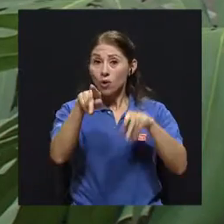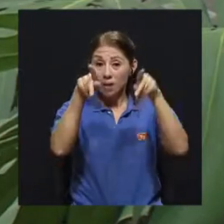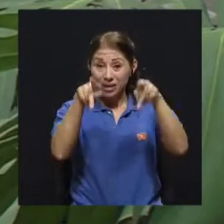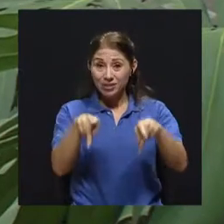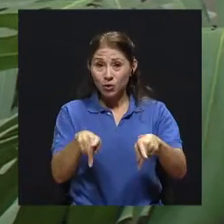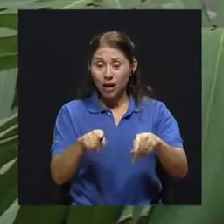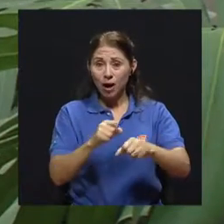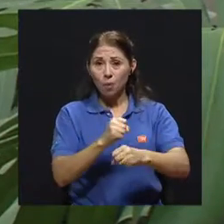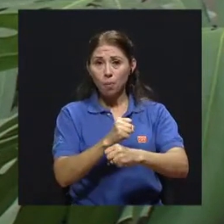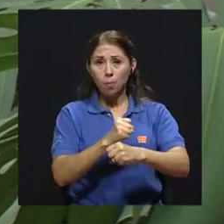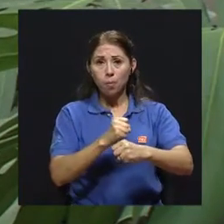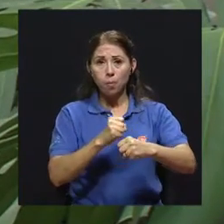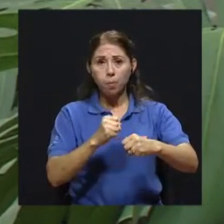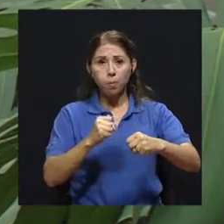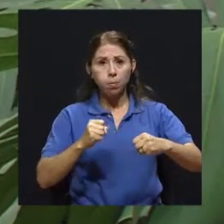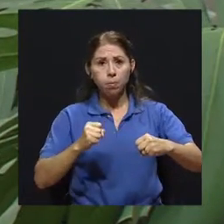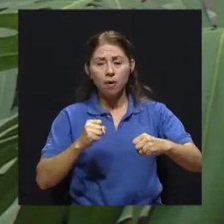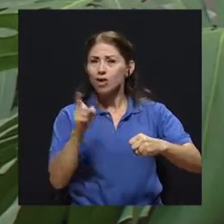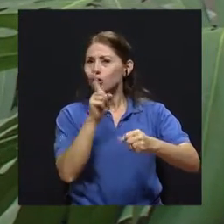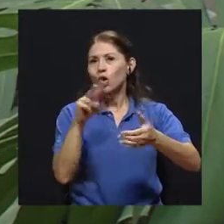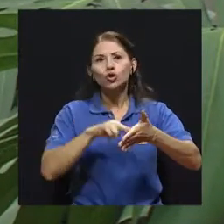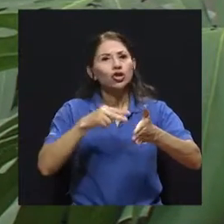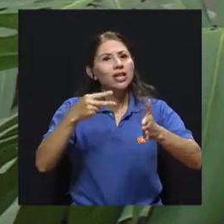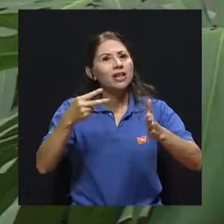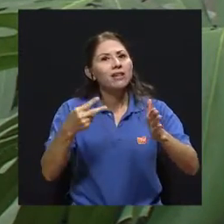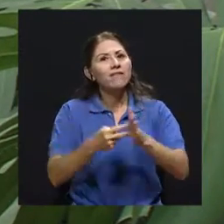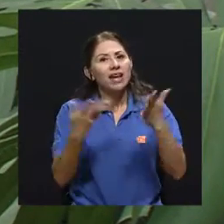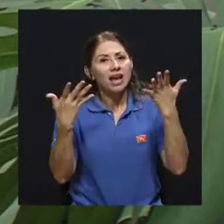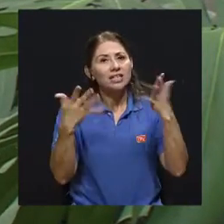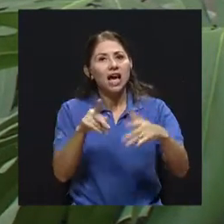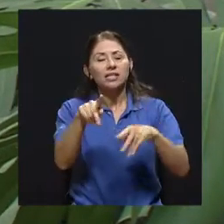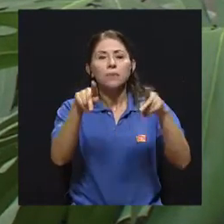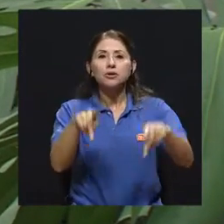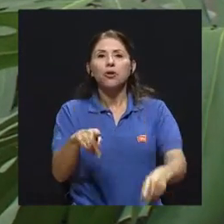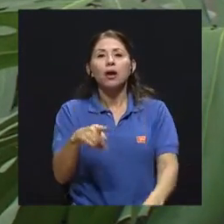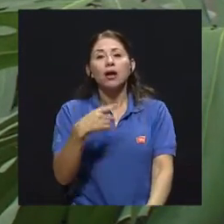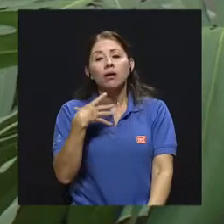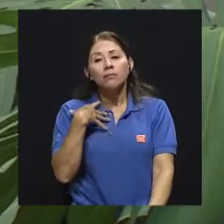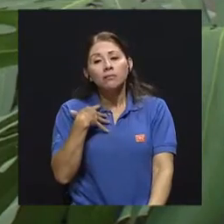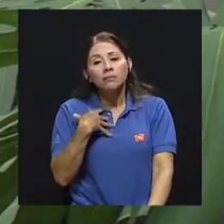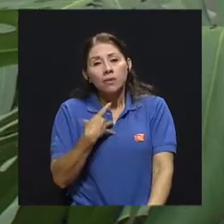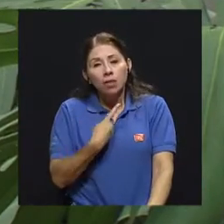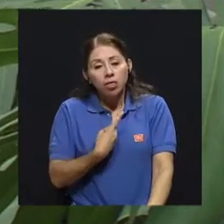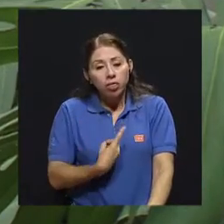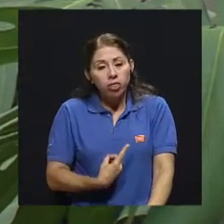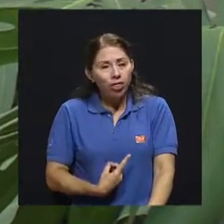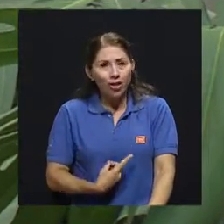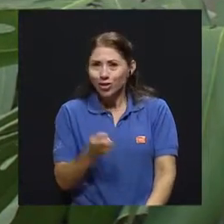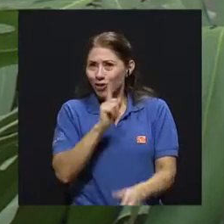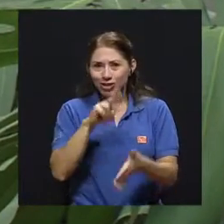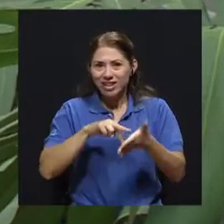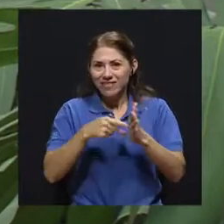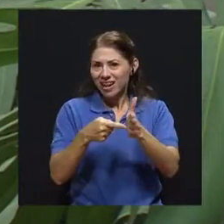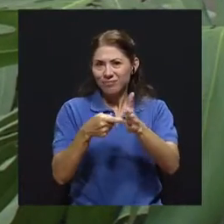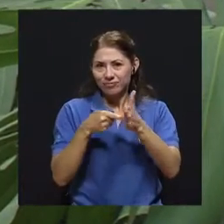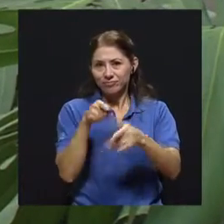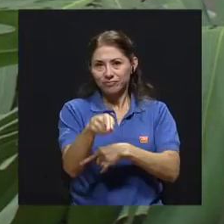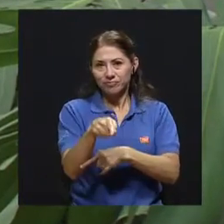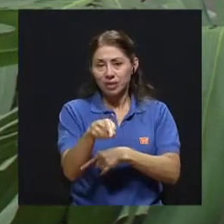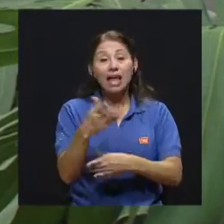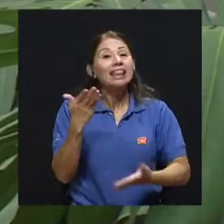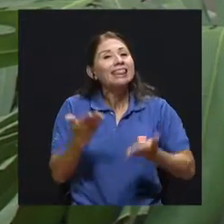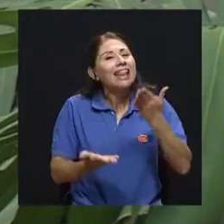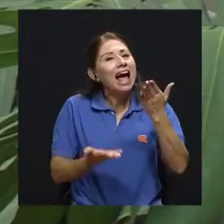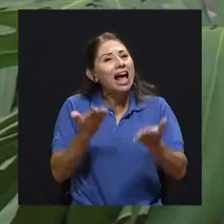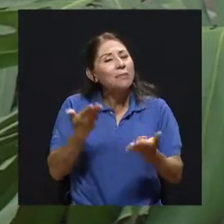una persona con obesidad va a derivar en un cuadro, digamos, de depresión, si se puede hablar así, ¿verdad? Sí puede